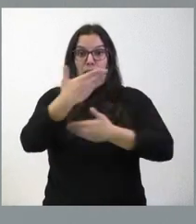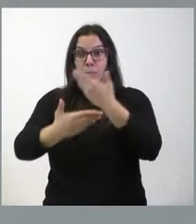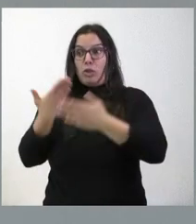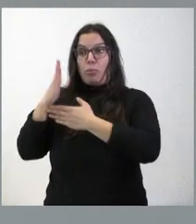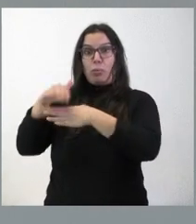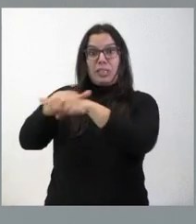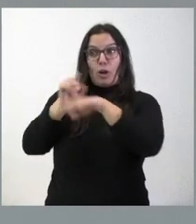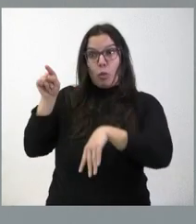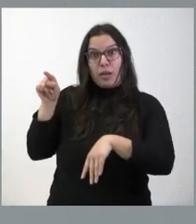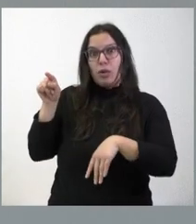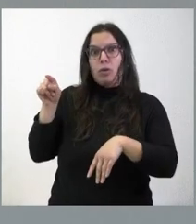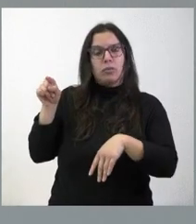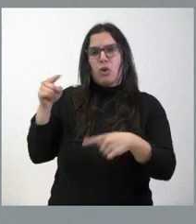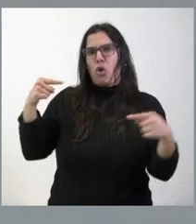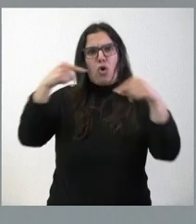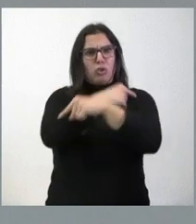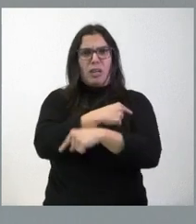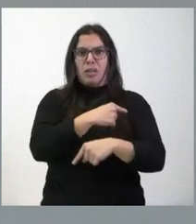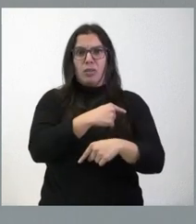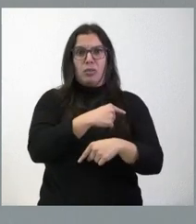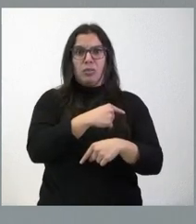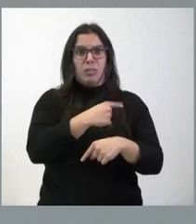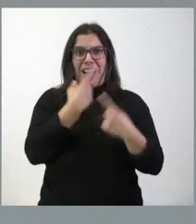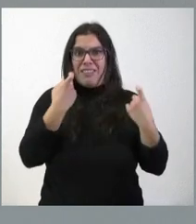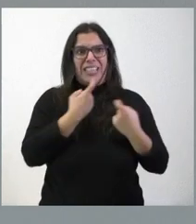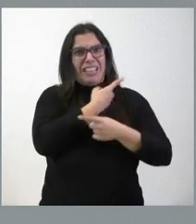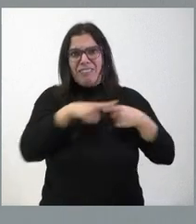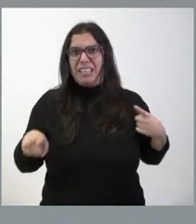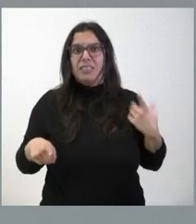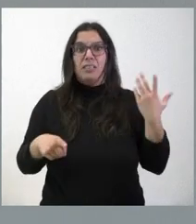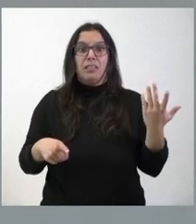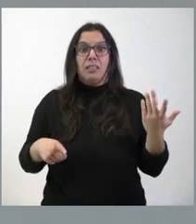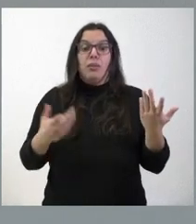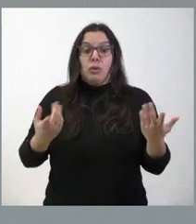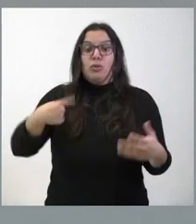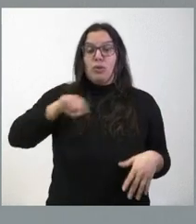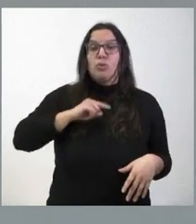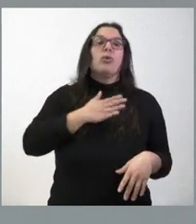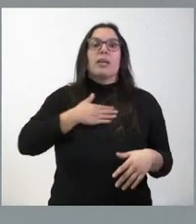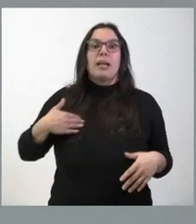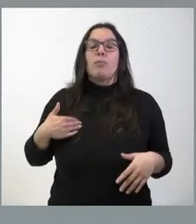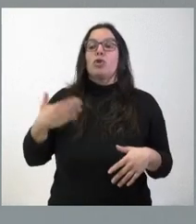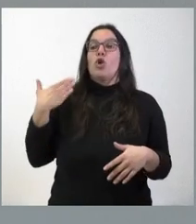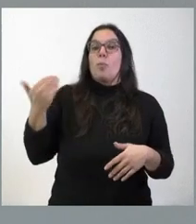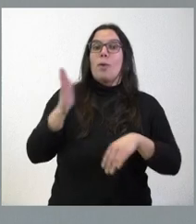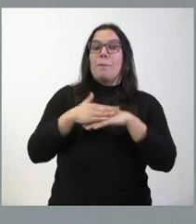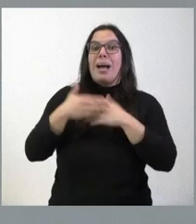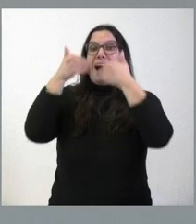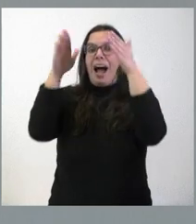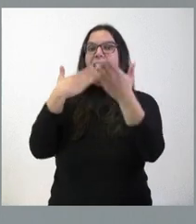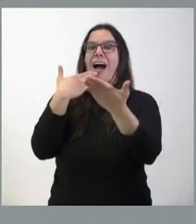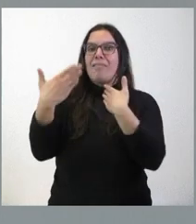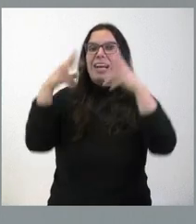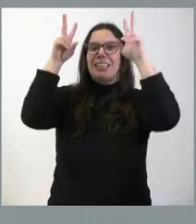el Gobierno, que era justo todo lo contrario de lo que se necesita en este momento. Y, por tanto, como nosotros lo que queremos es que se nos convoque para hablar de la EBAU única